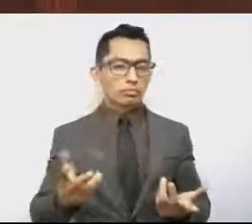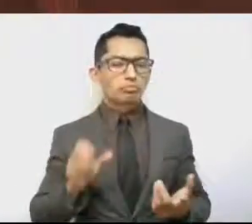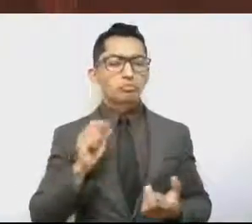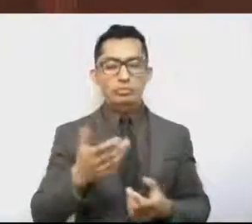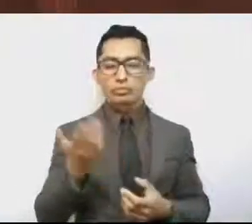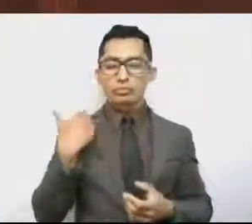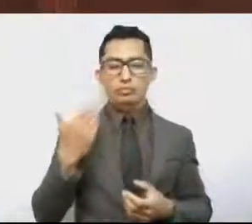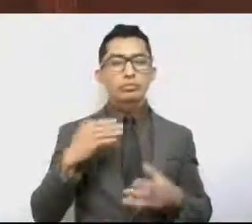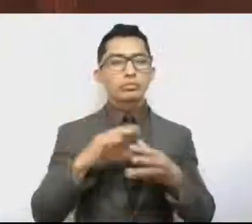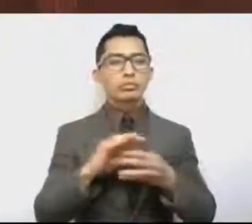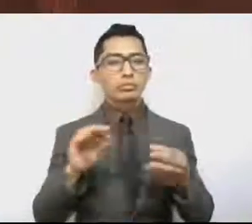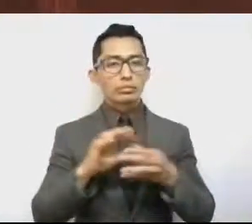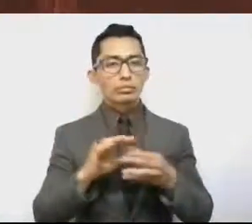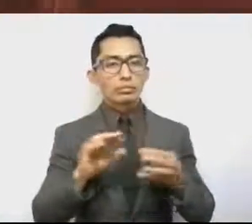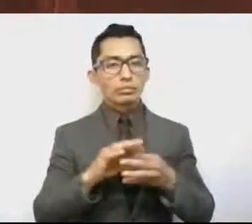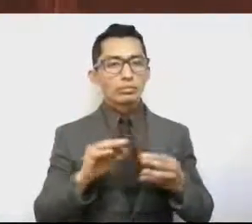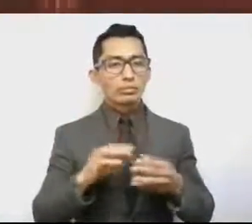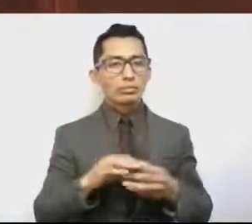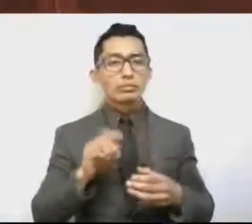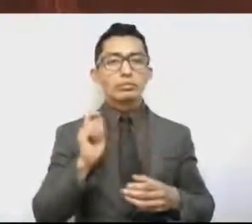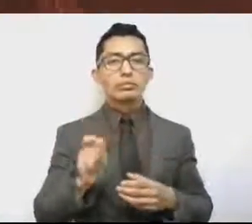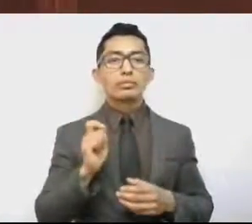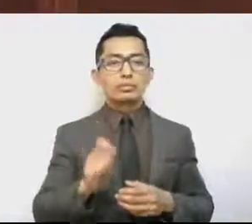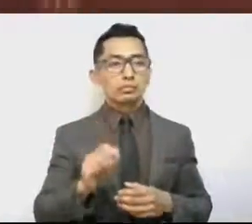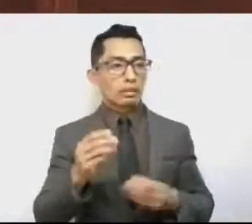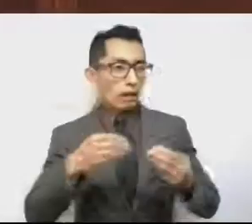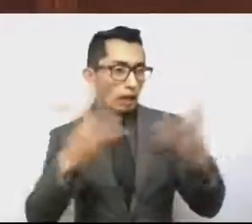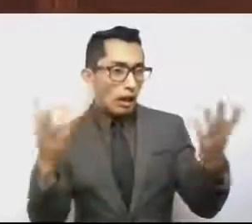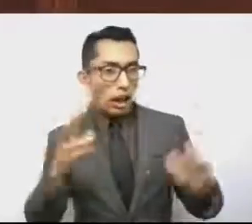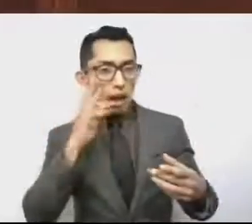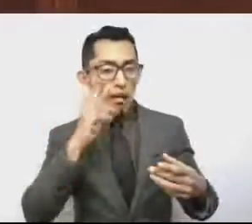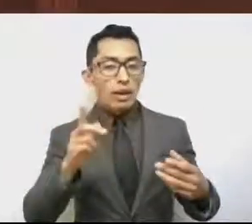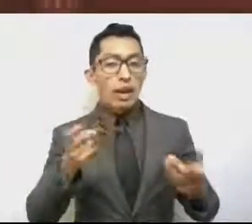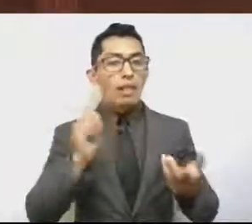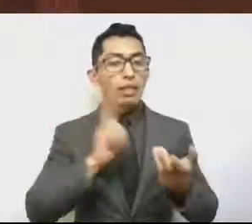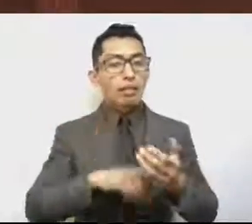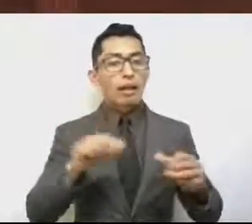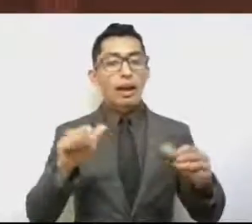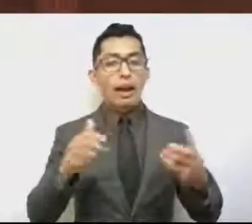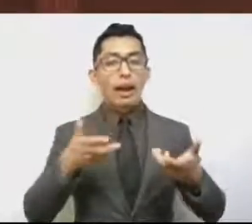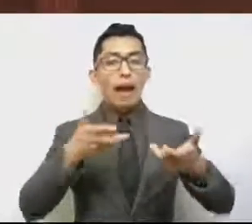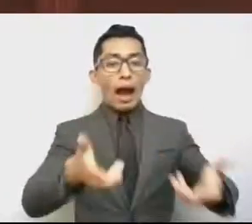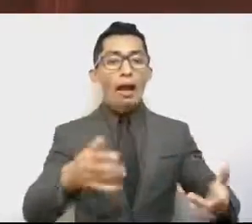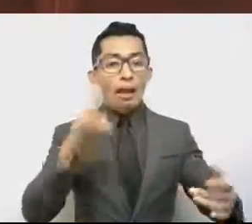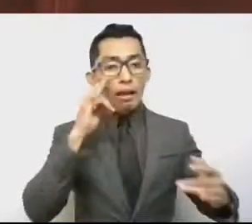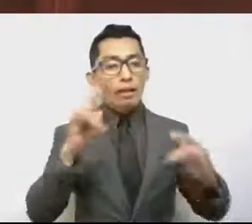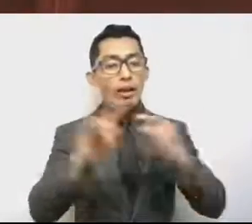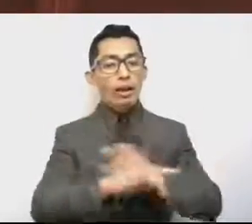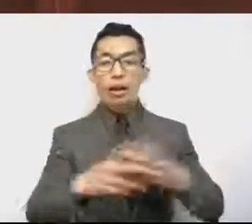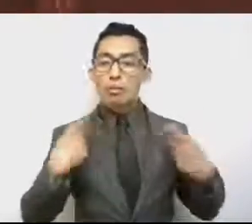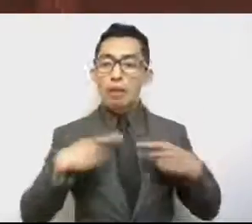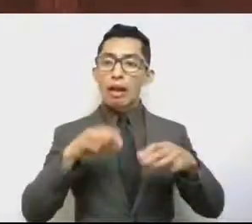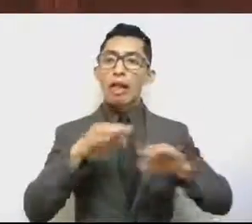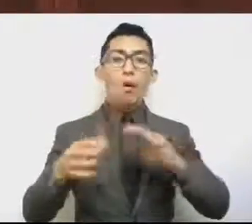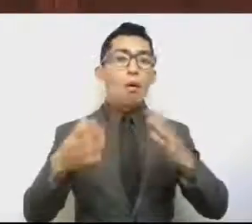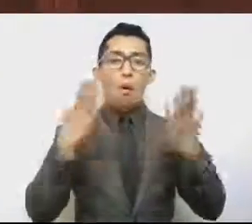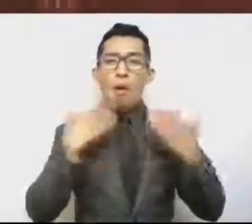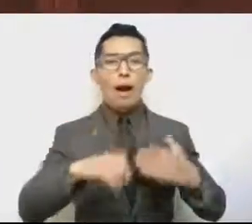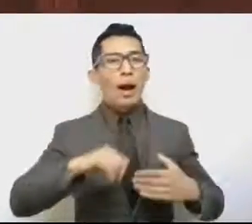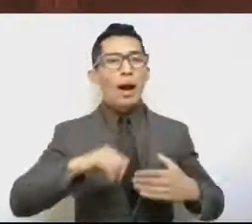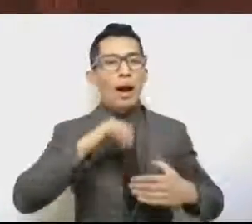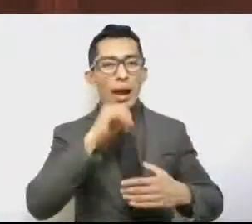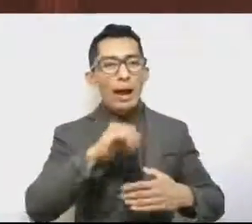antecedió en la palabra, pues se ve en los cruceros, se ve el aumento del desempleo en el Estado de México, el